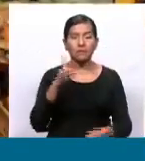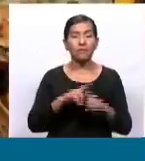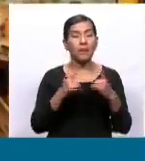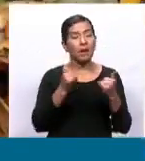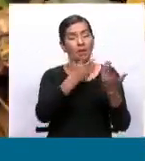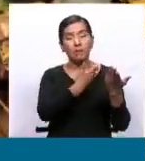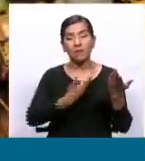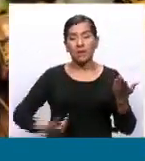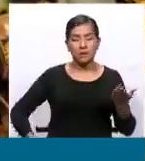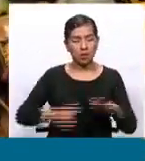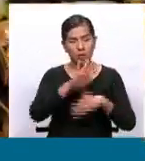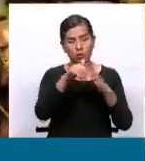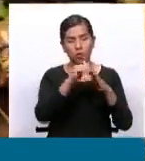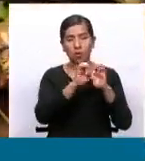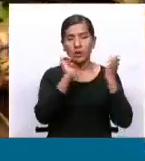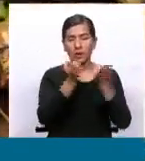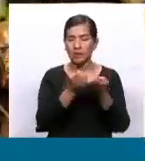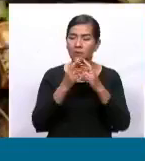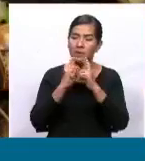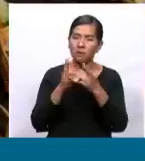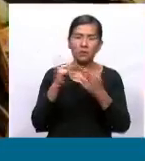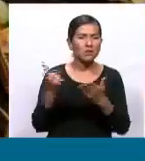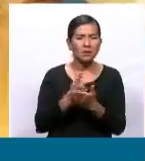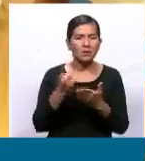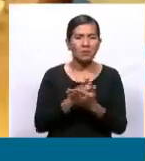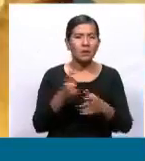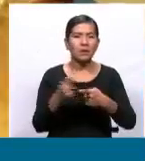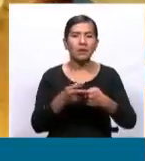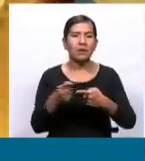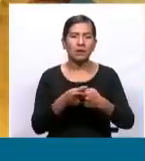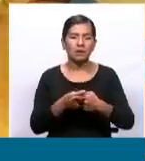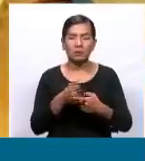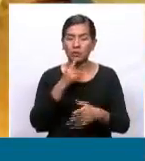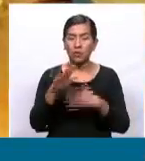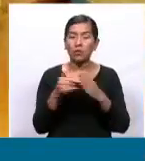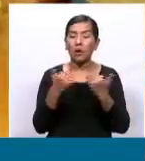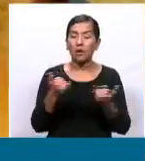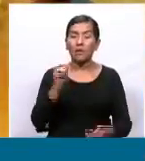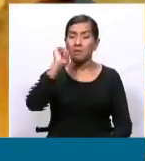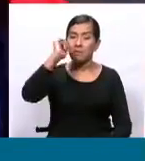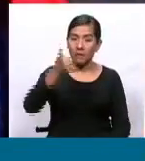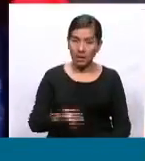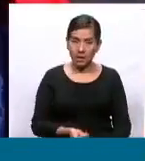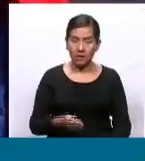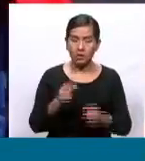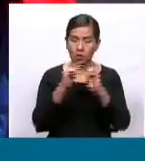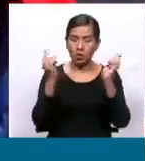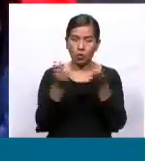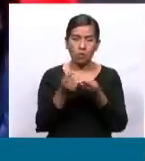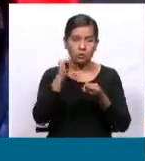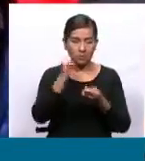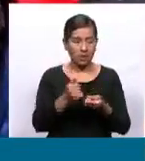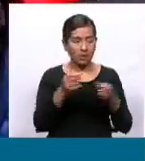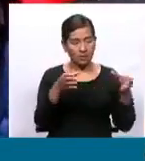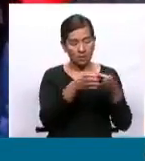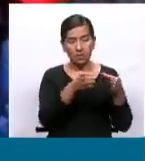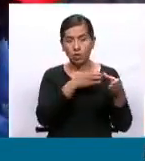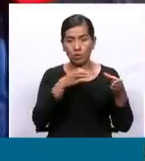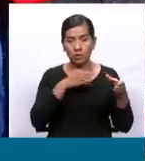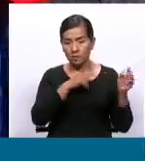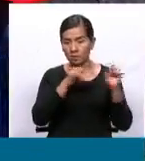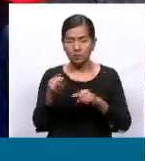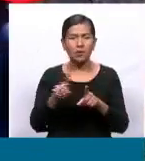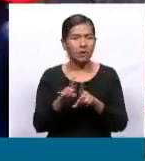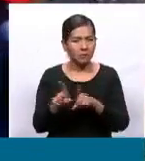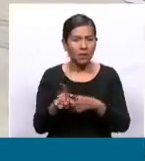presidente y de todo el equipo es técnica y por tanto la comisión que el día de mañana va a empezar a funcionar es técnica. Es técnica